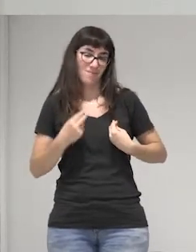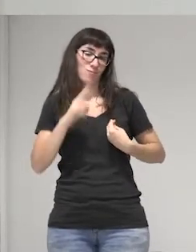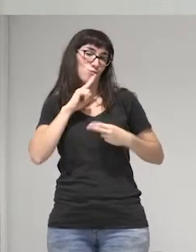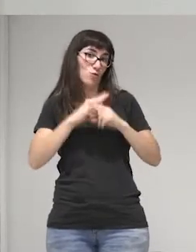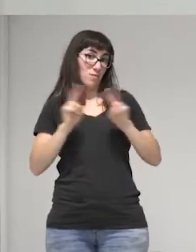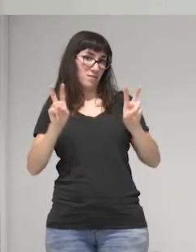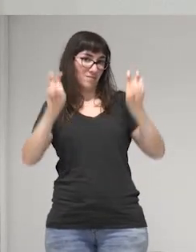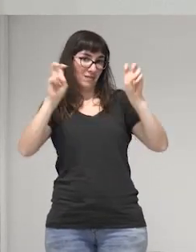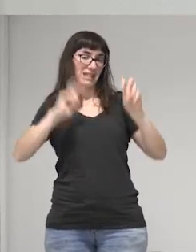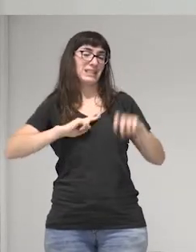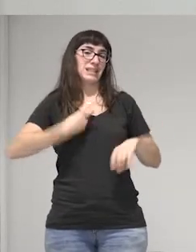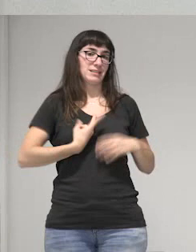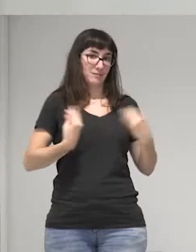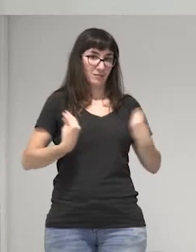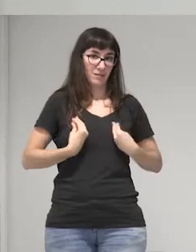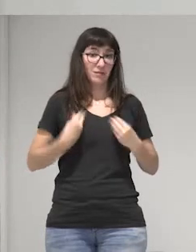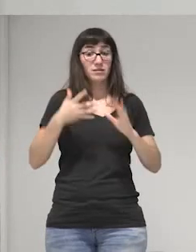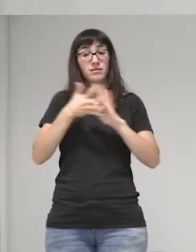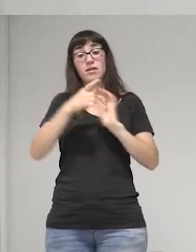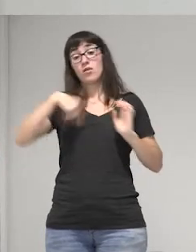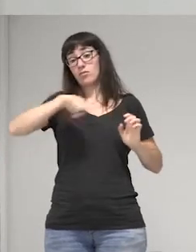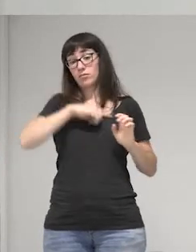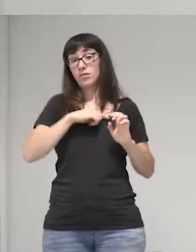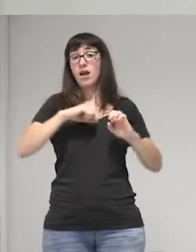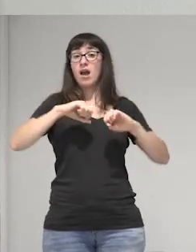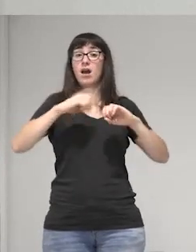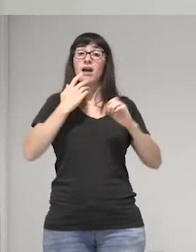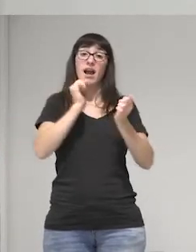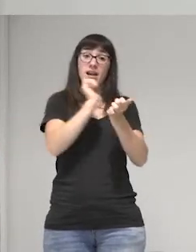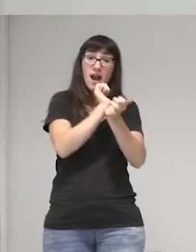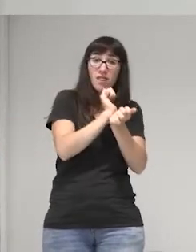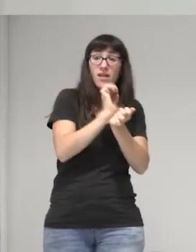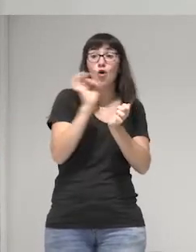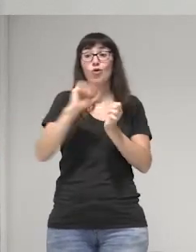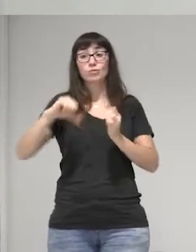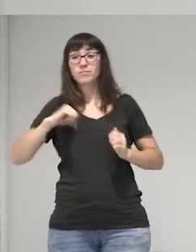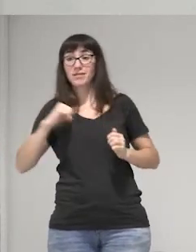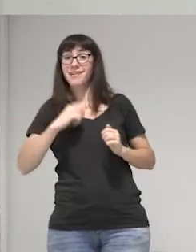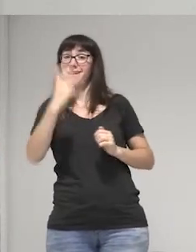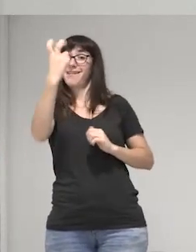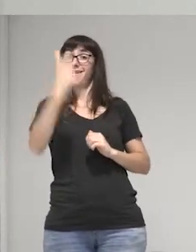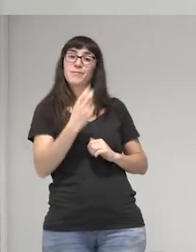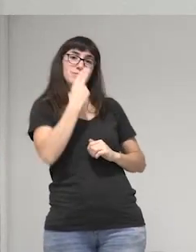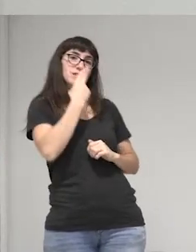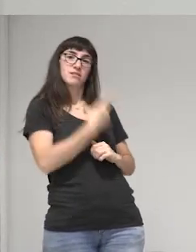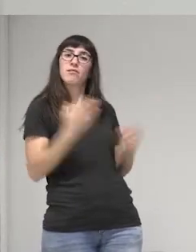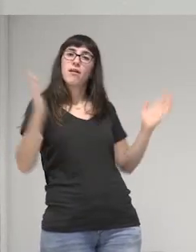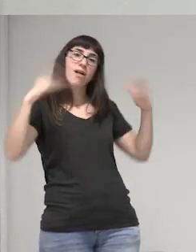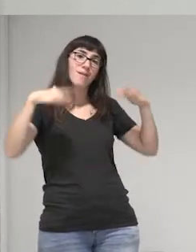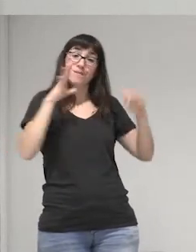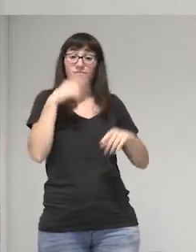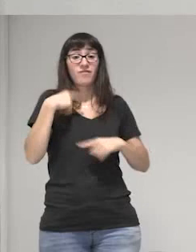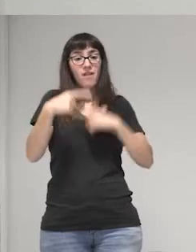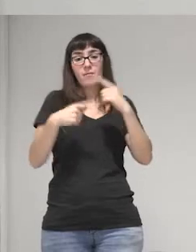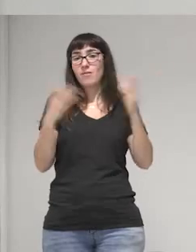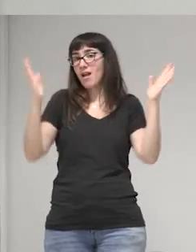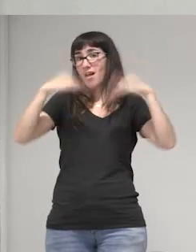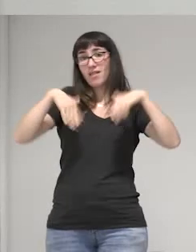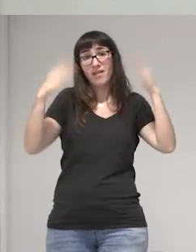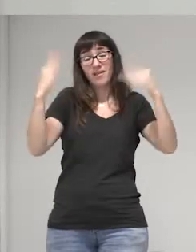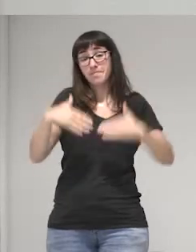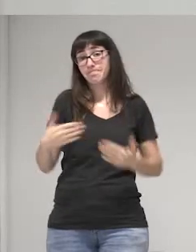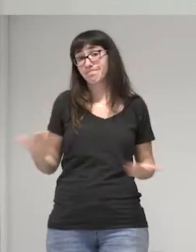hacemos es bueno a nosotras en la cárcel y en los hospitales no nos visita nadie no tenemos familia no tenemos nadie